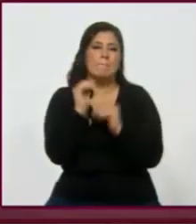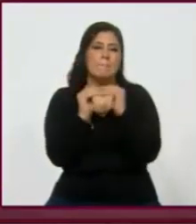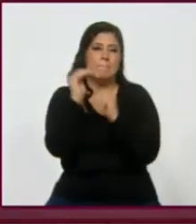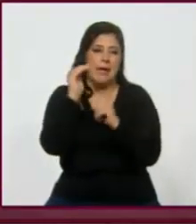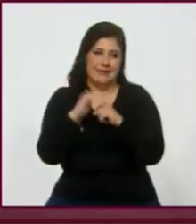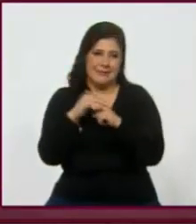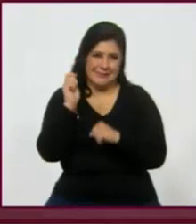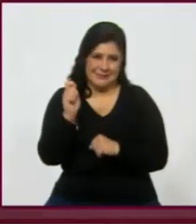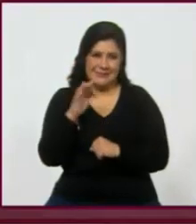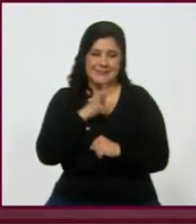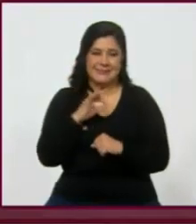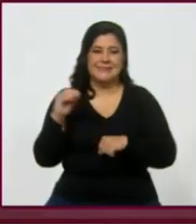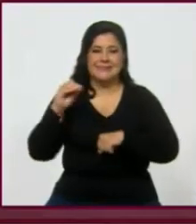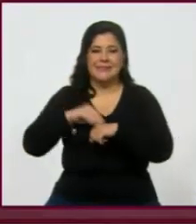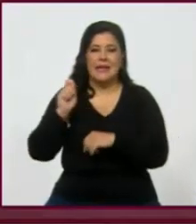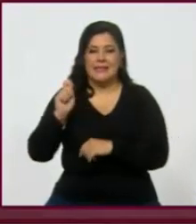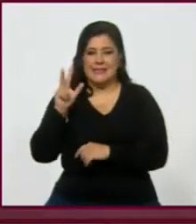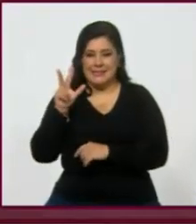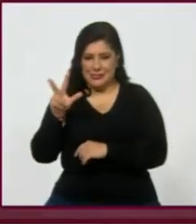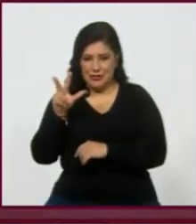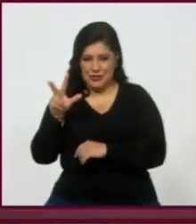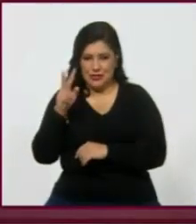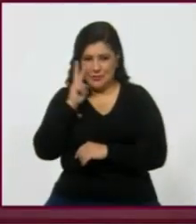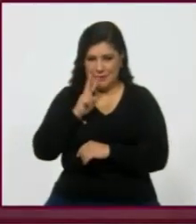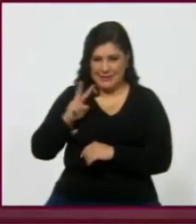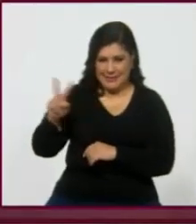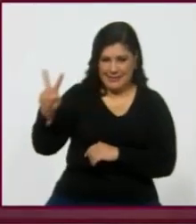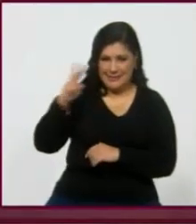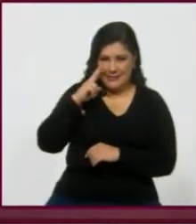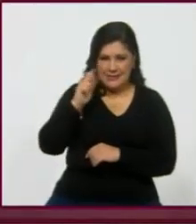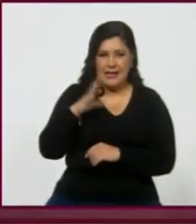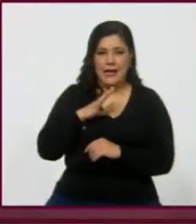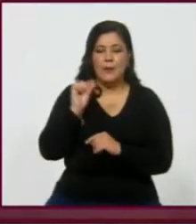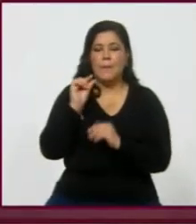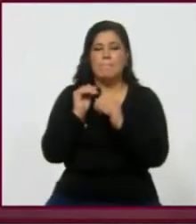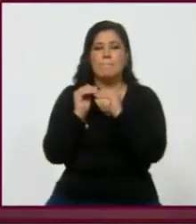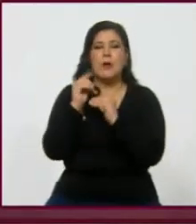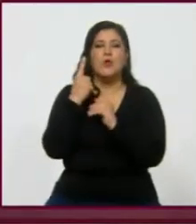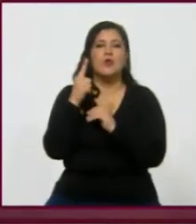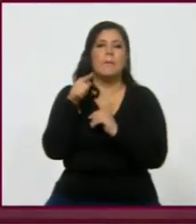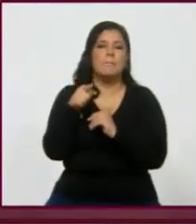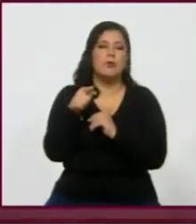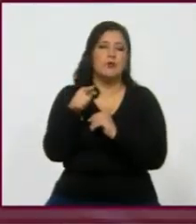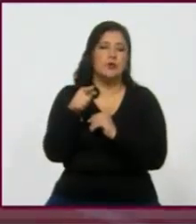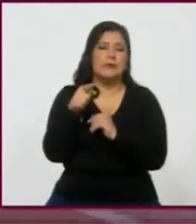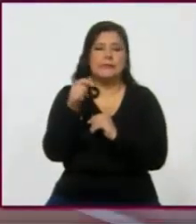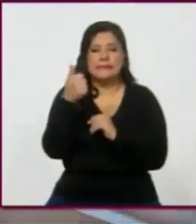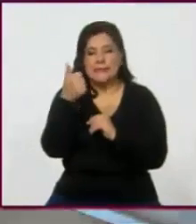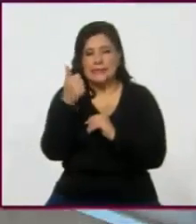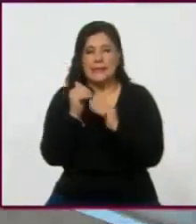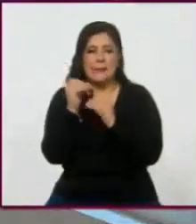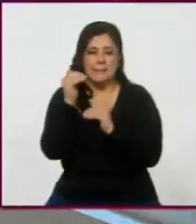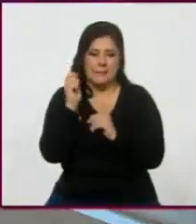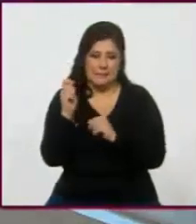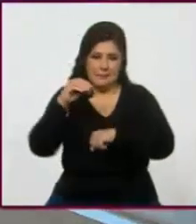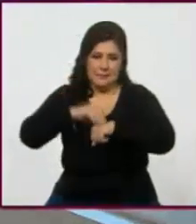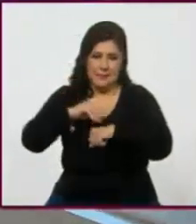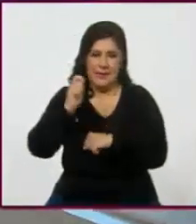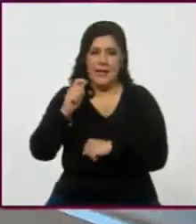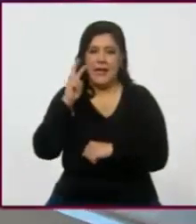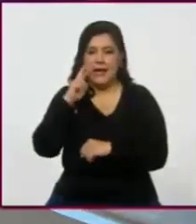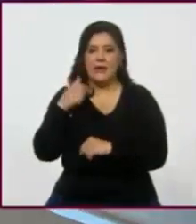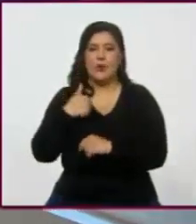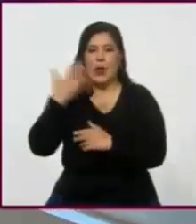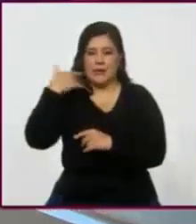Aquí reportamos 18. Entonces, sobreestimamos en 1.4... 1.6, perdón. Aquí reportamos,